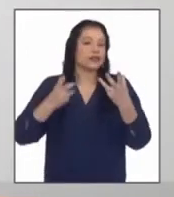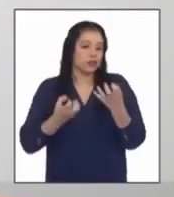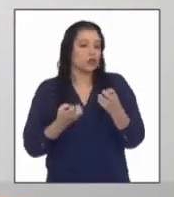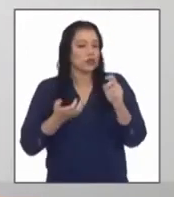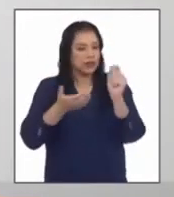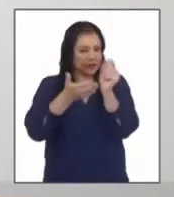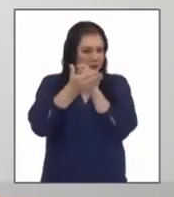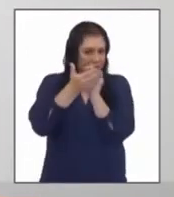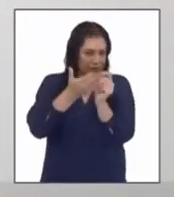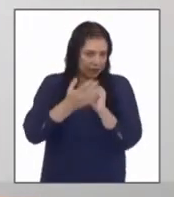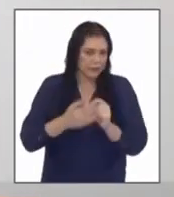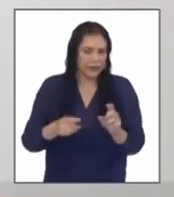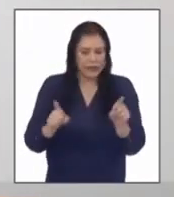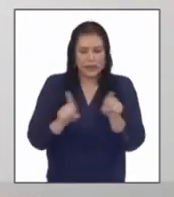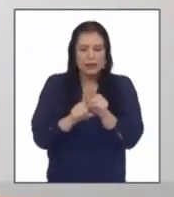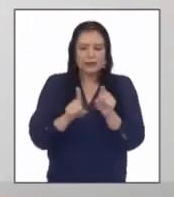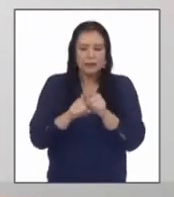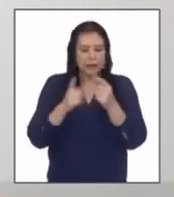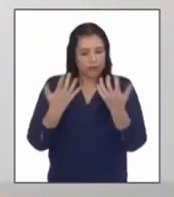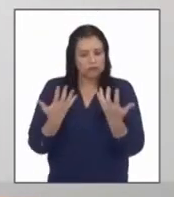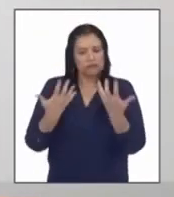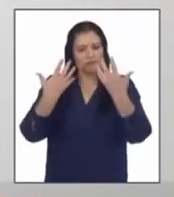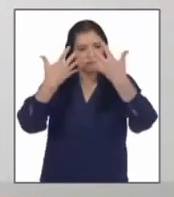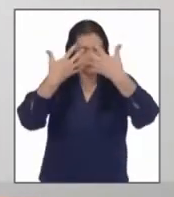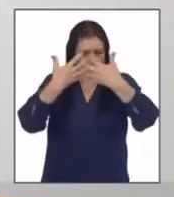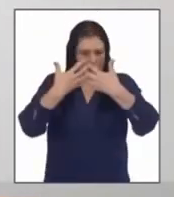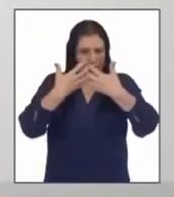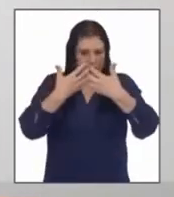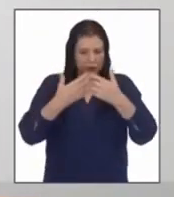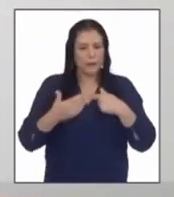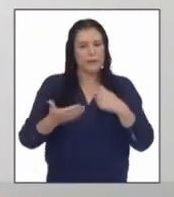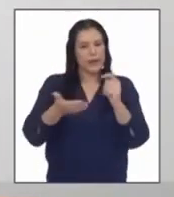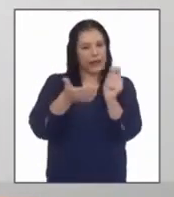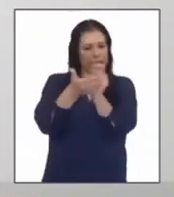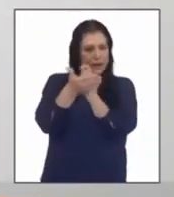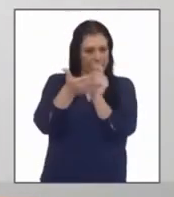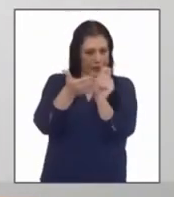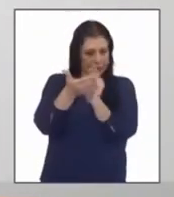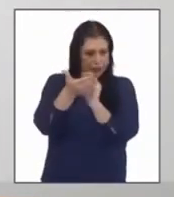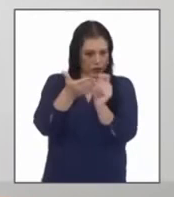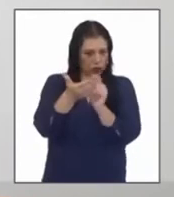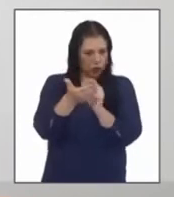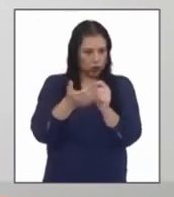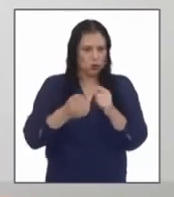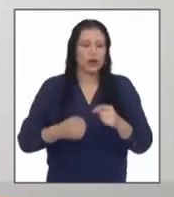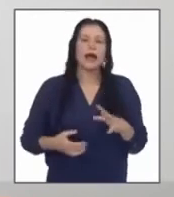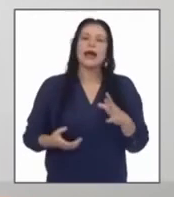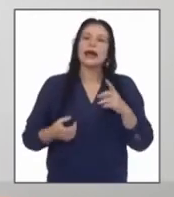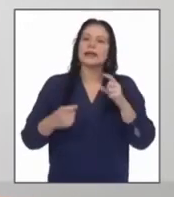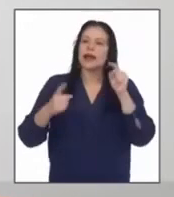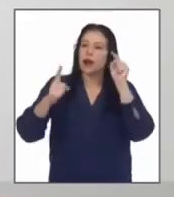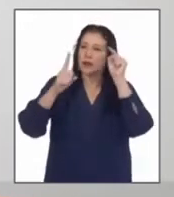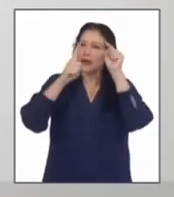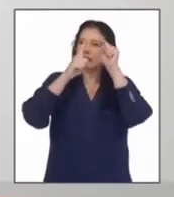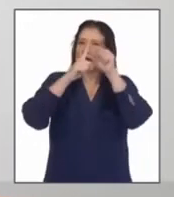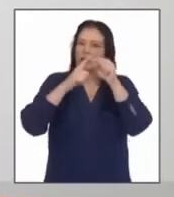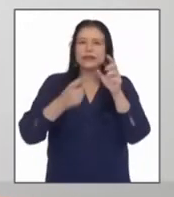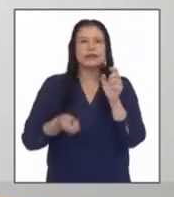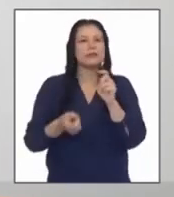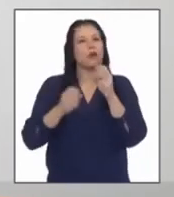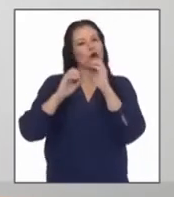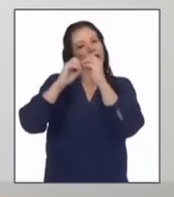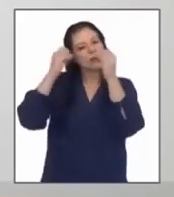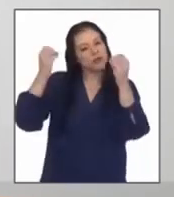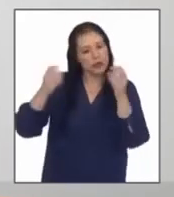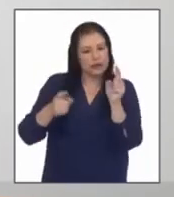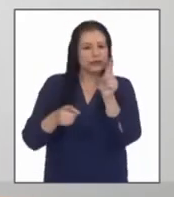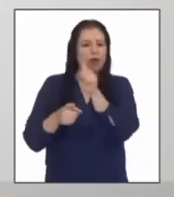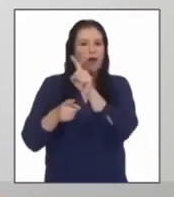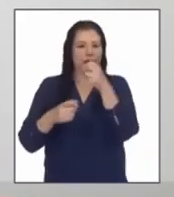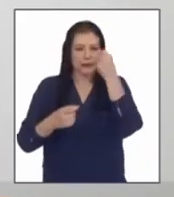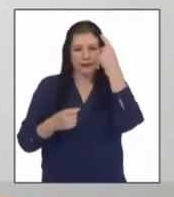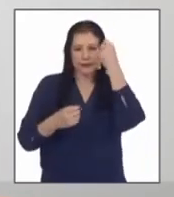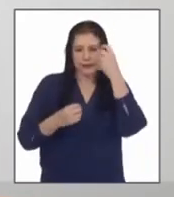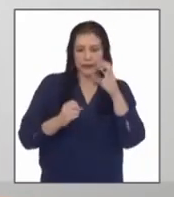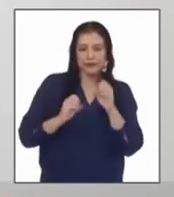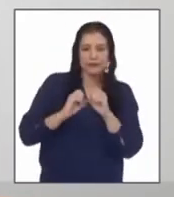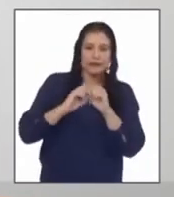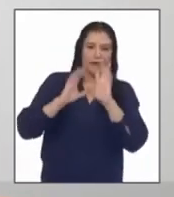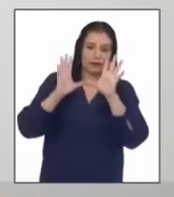también ser coherentes en nuestra redacción darle sentido a cada oración y frase